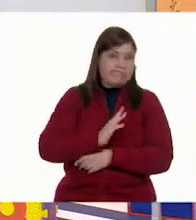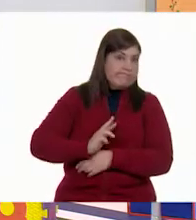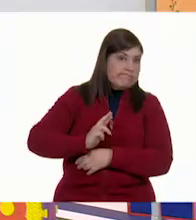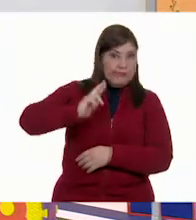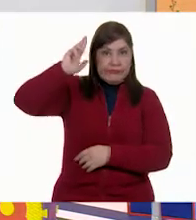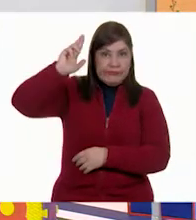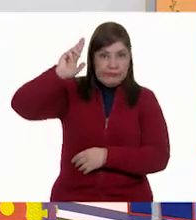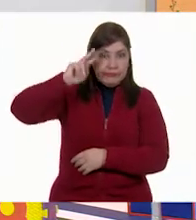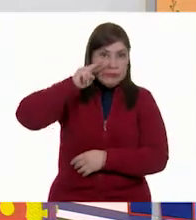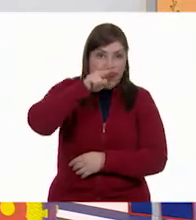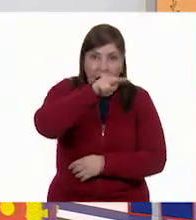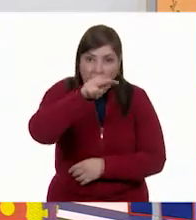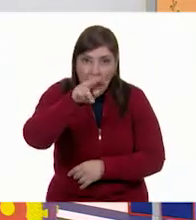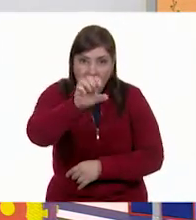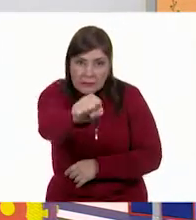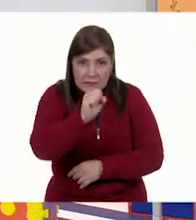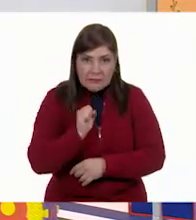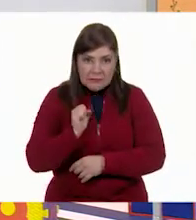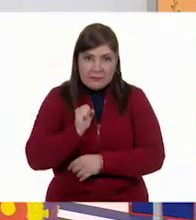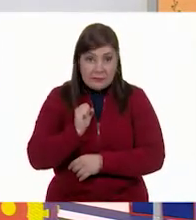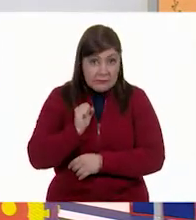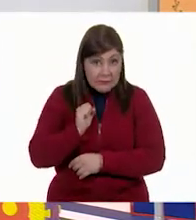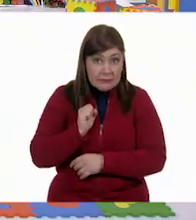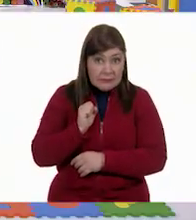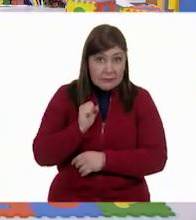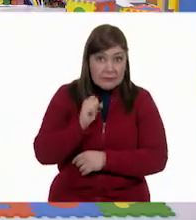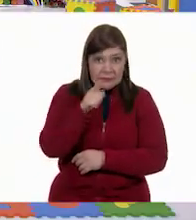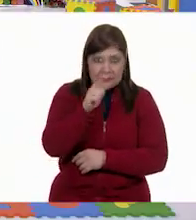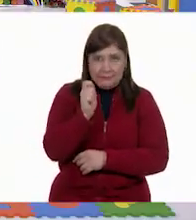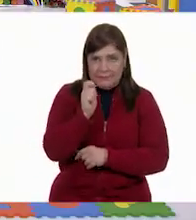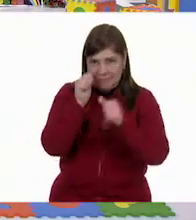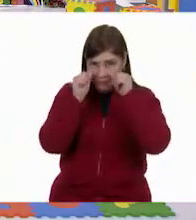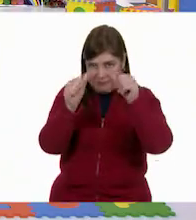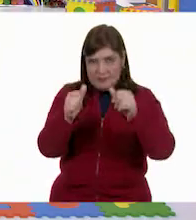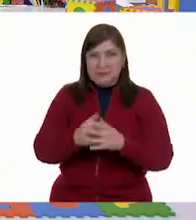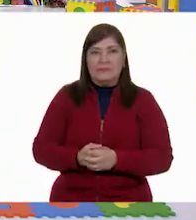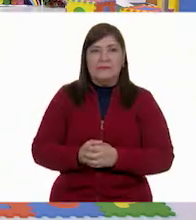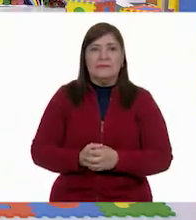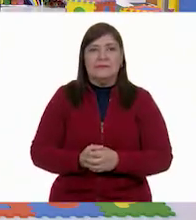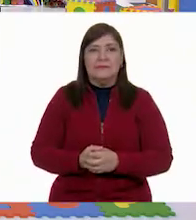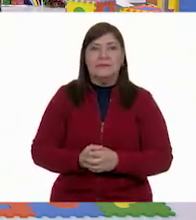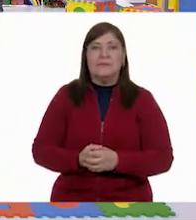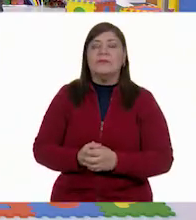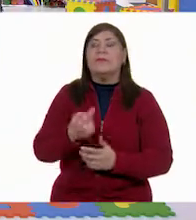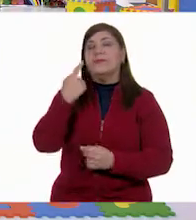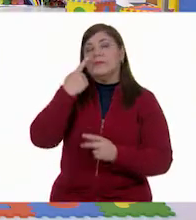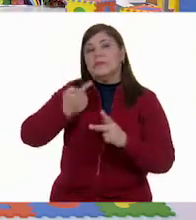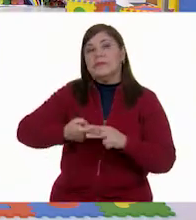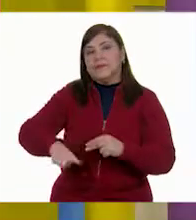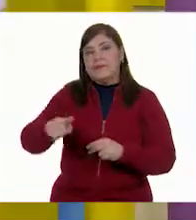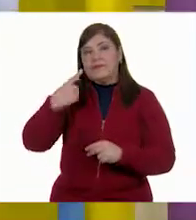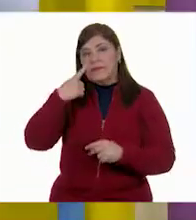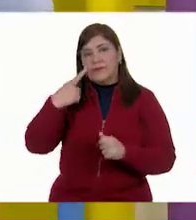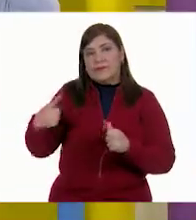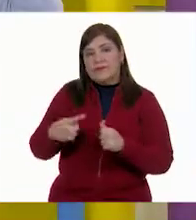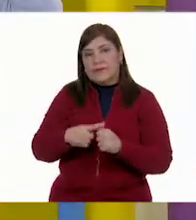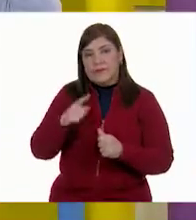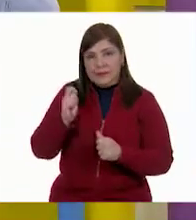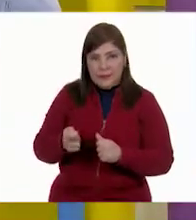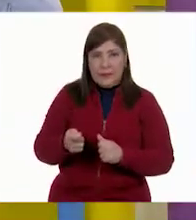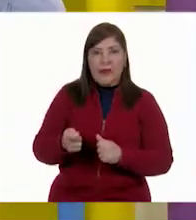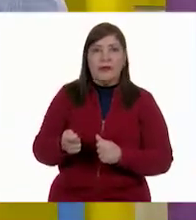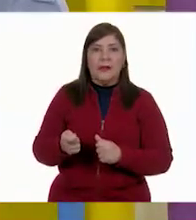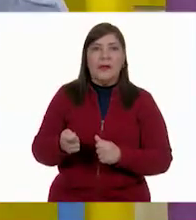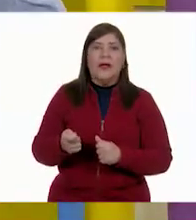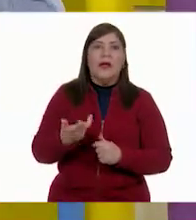veamos. Así que pongan mucha atención. Muy bien. Vamos a empezar primero colocando